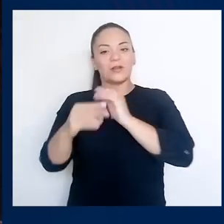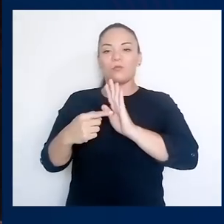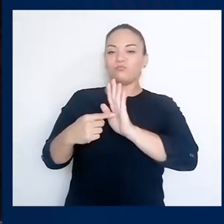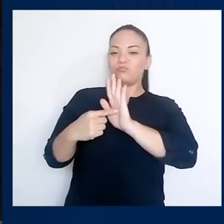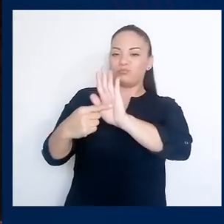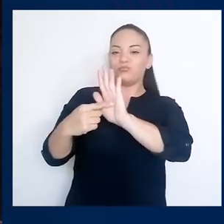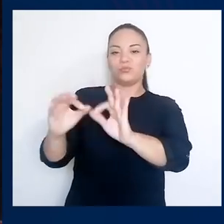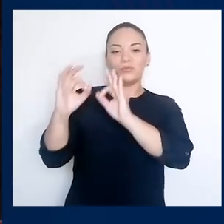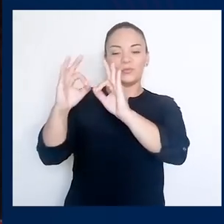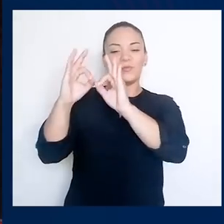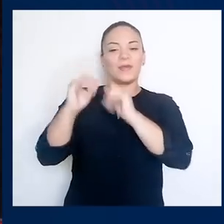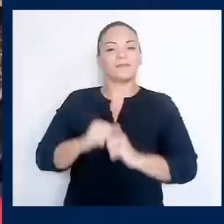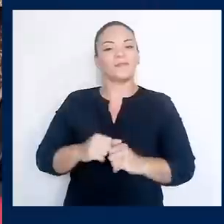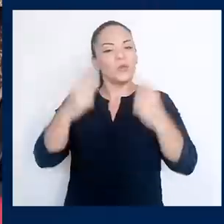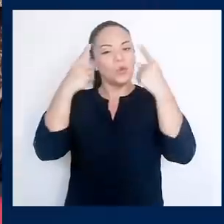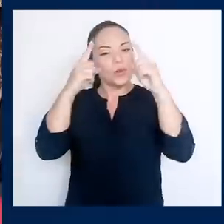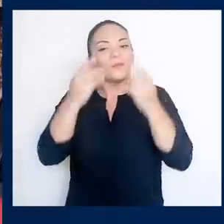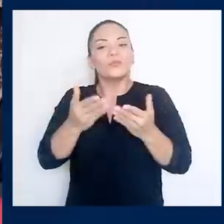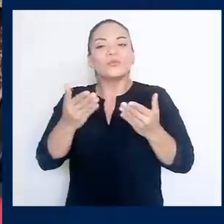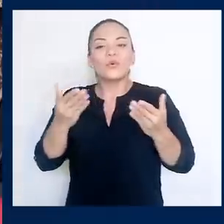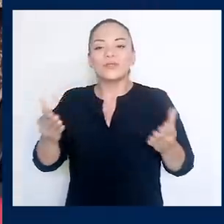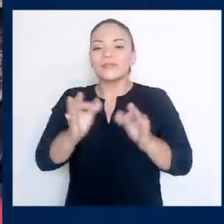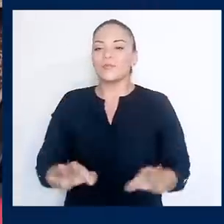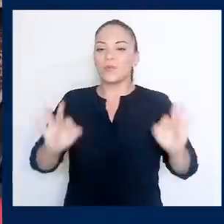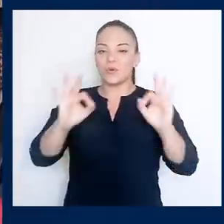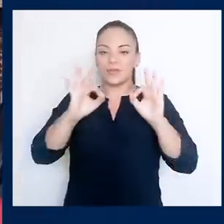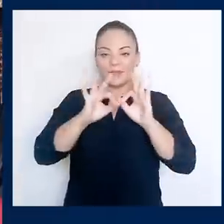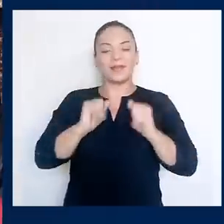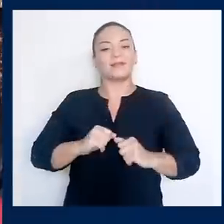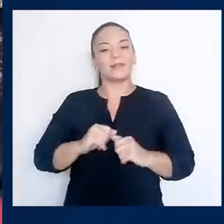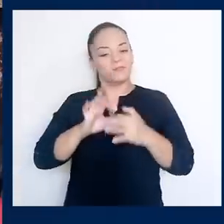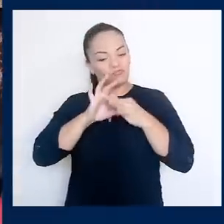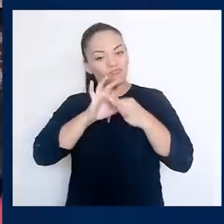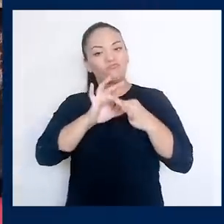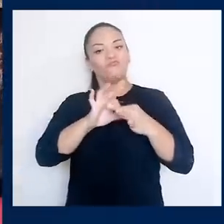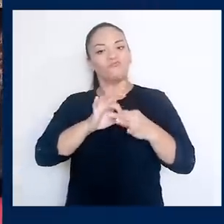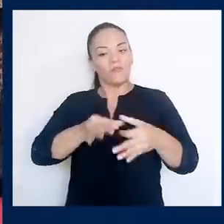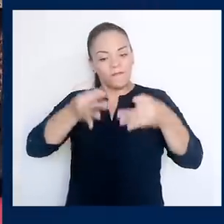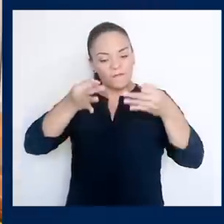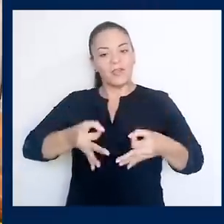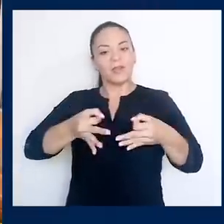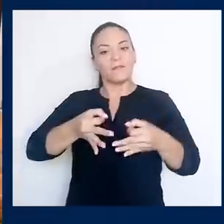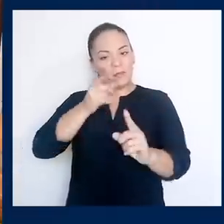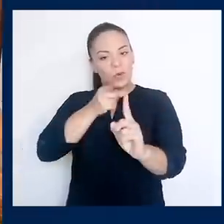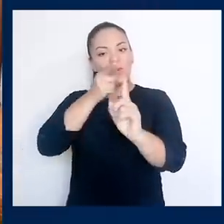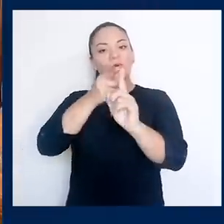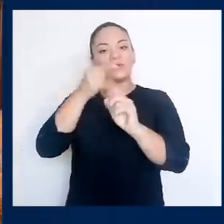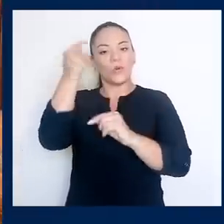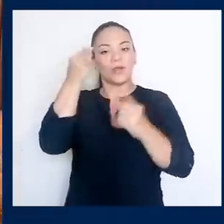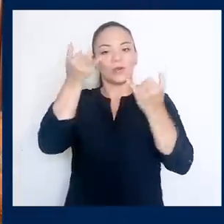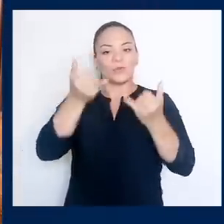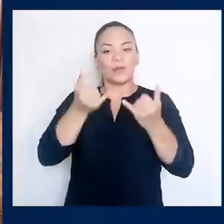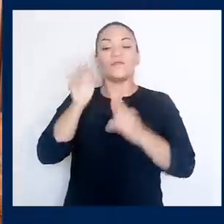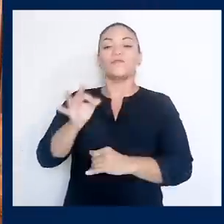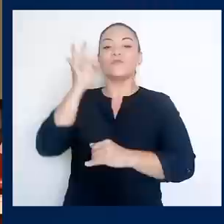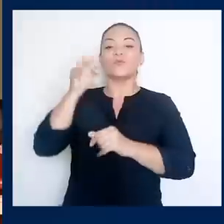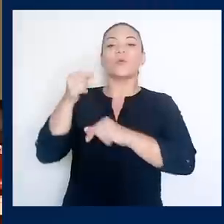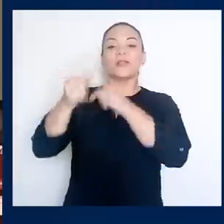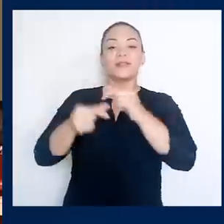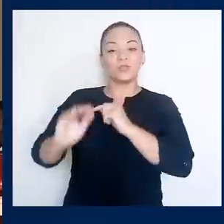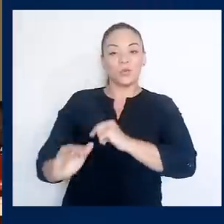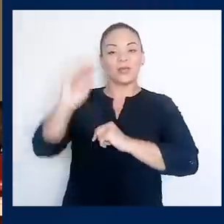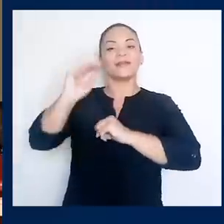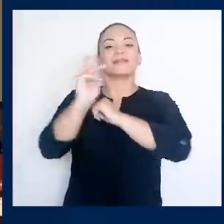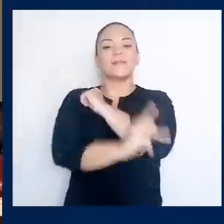bien a Costa Rica y logramos cosas que son consistentes con el firme propósito de este gobierno. Que la próxima